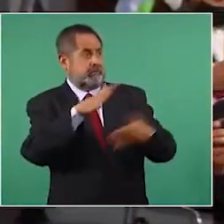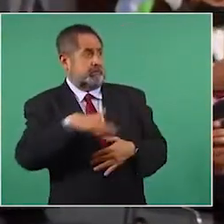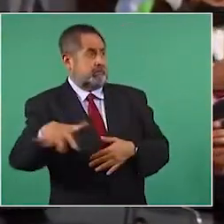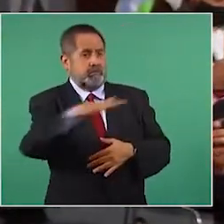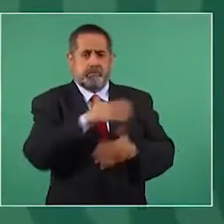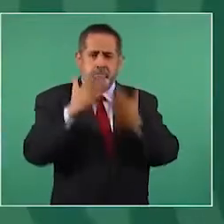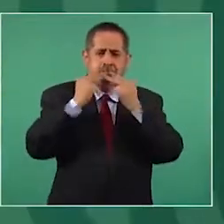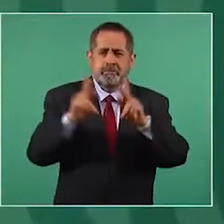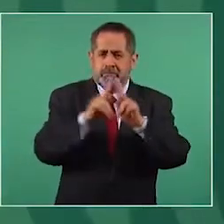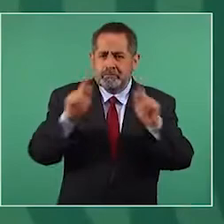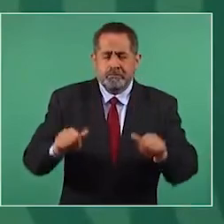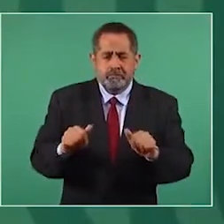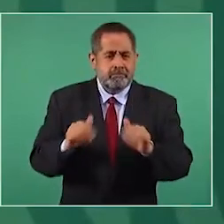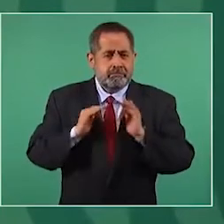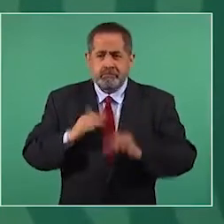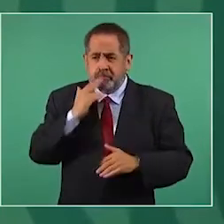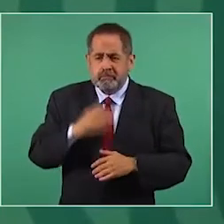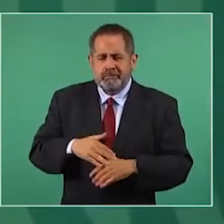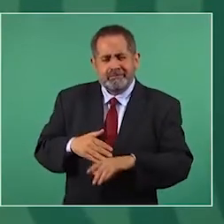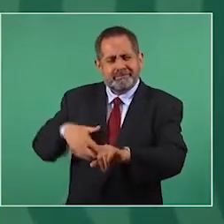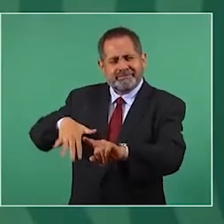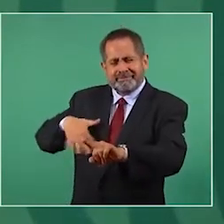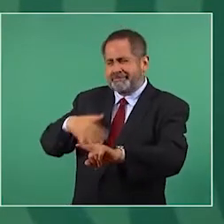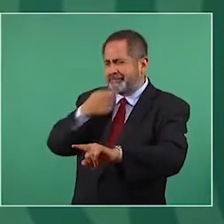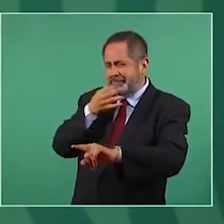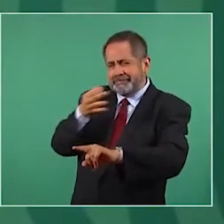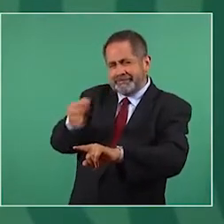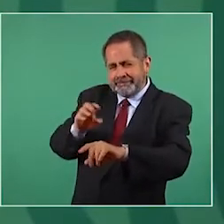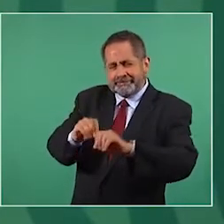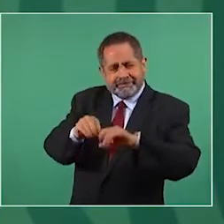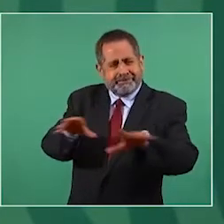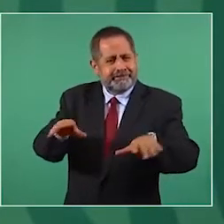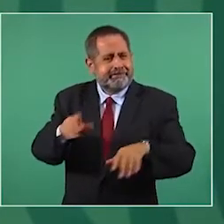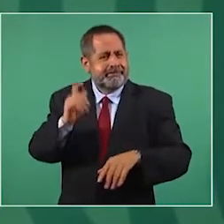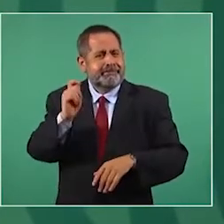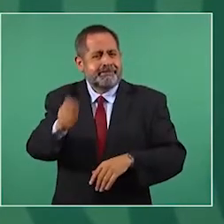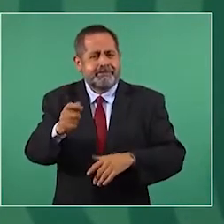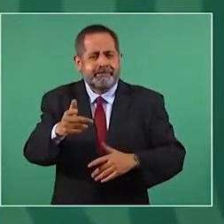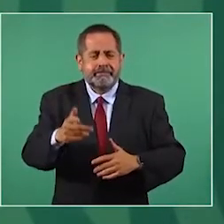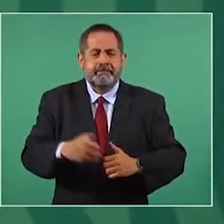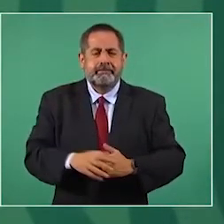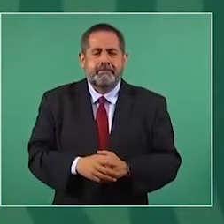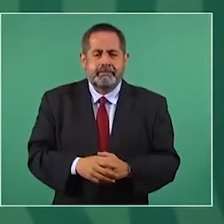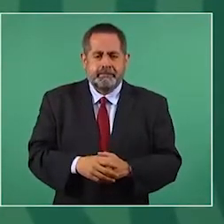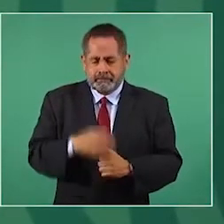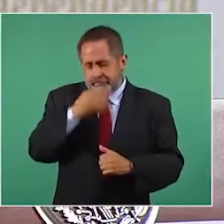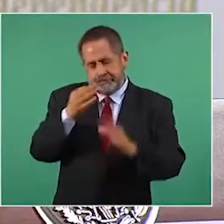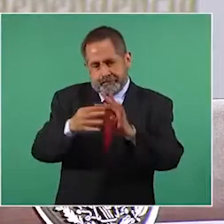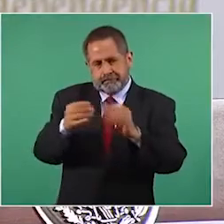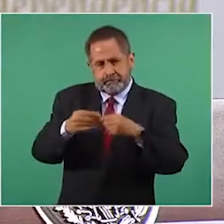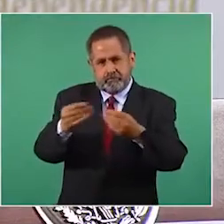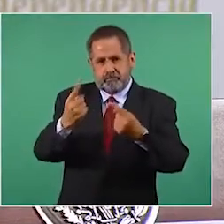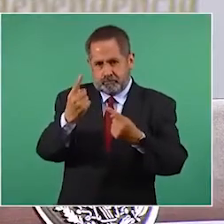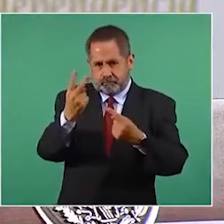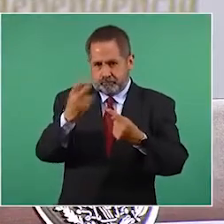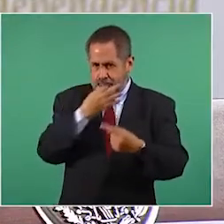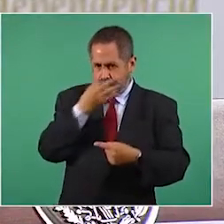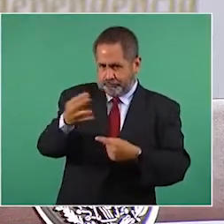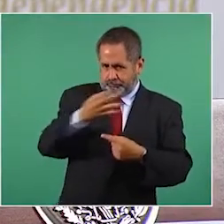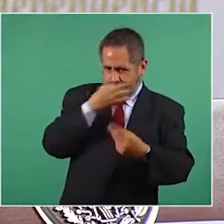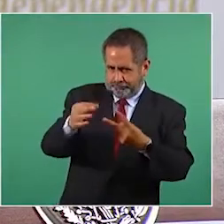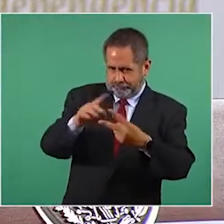y tranquilidad. Acabo de dar un dato de que… Te voy a dar no uno, dos.